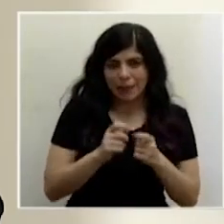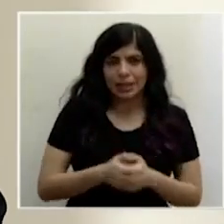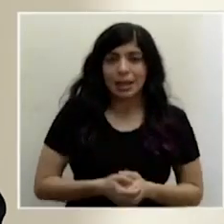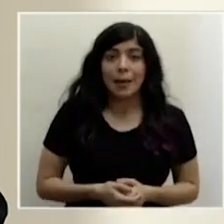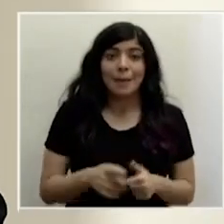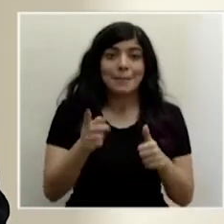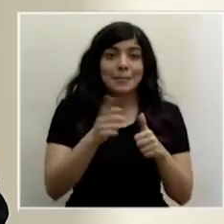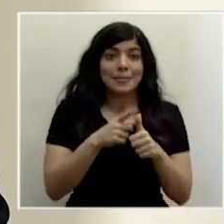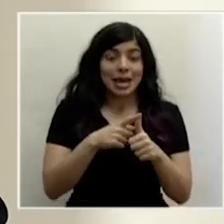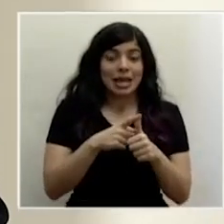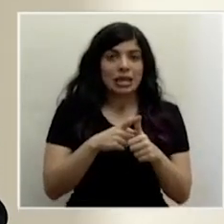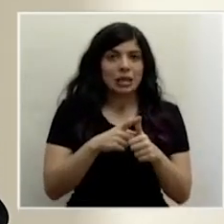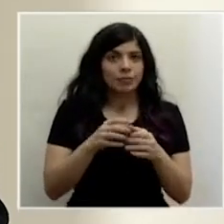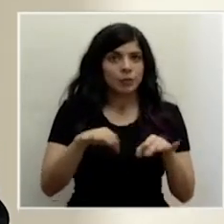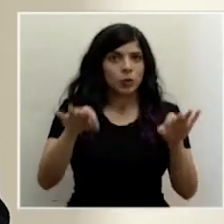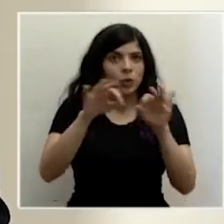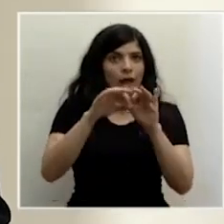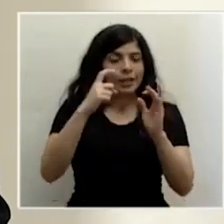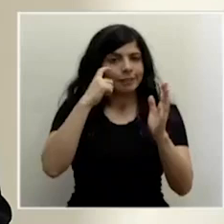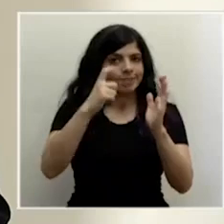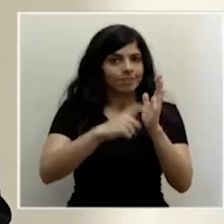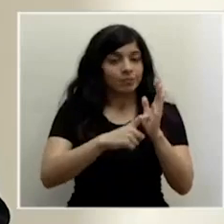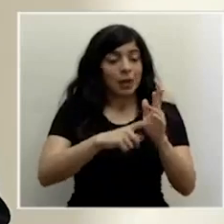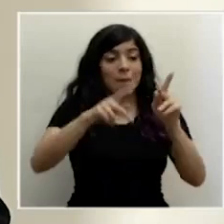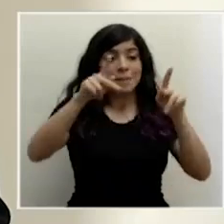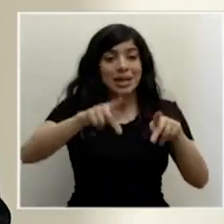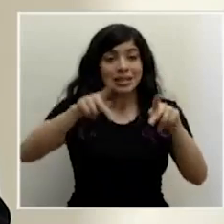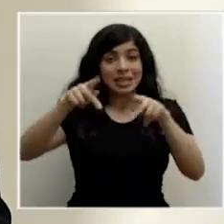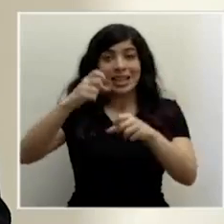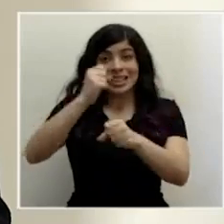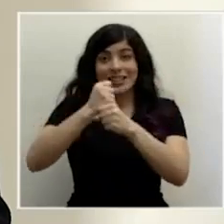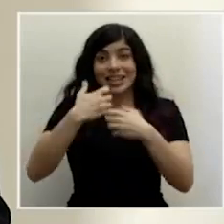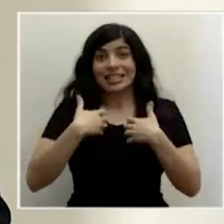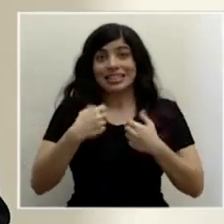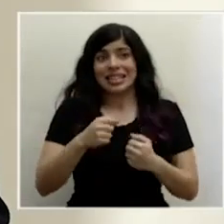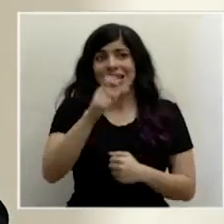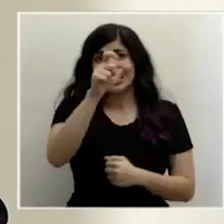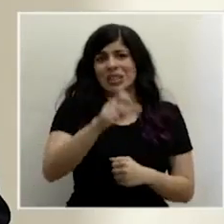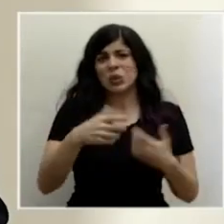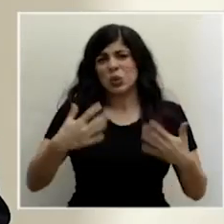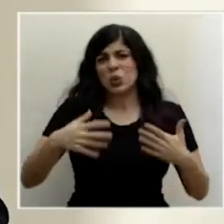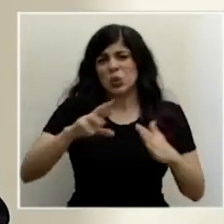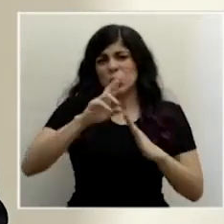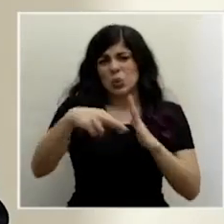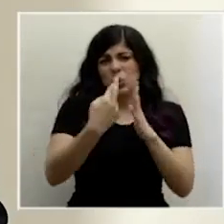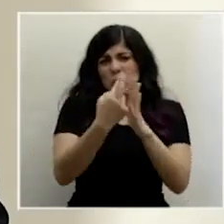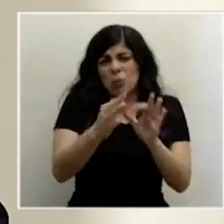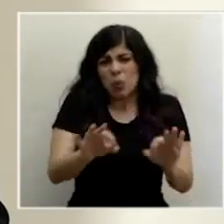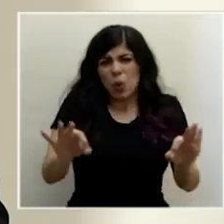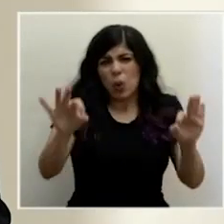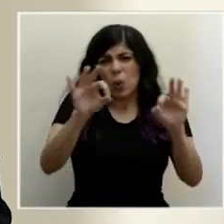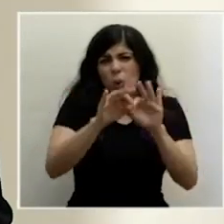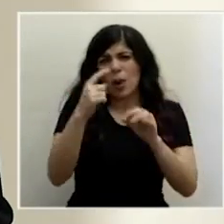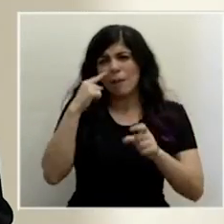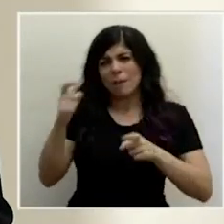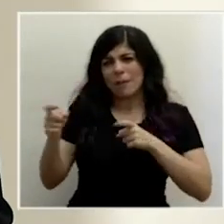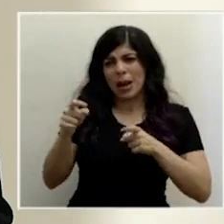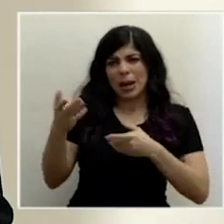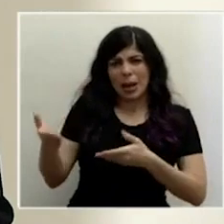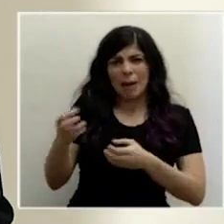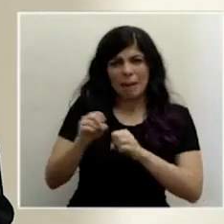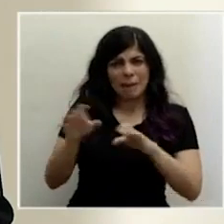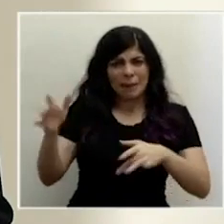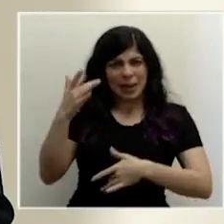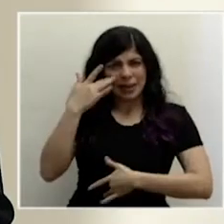Primero hay que resaltar que el personal de salud es una pieza fundamental en todo el manejo de esta pandemia y